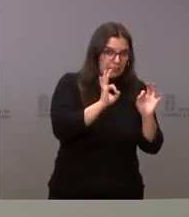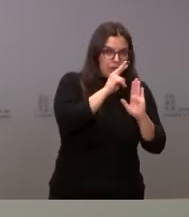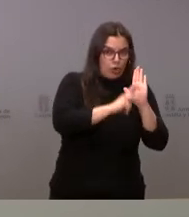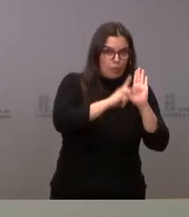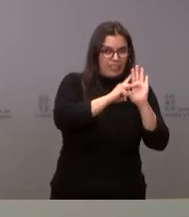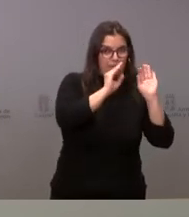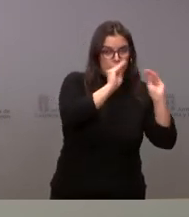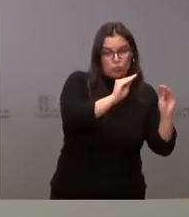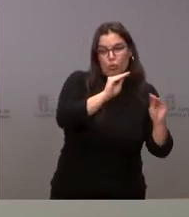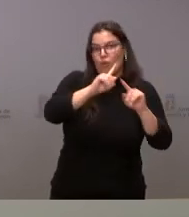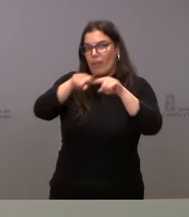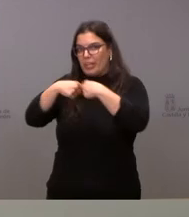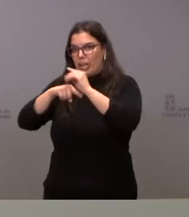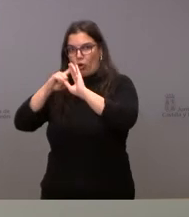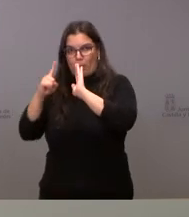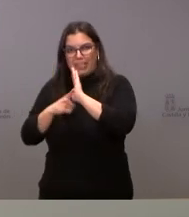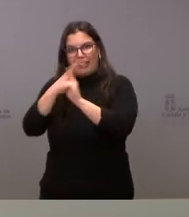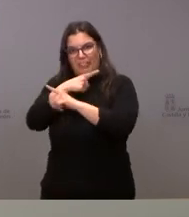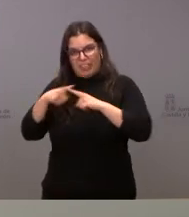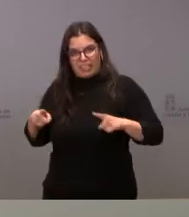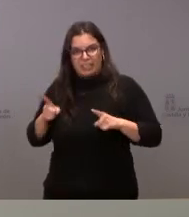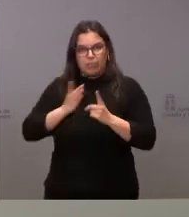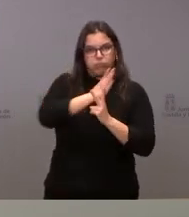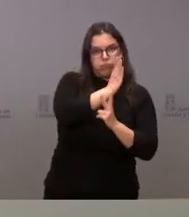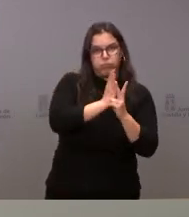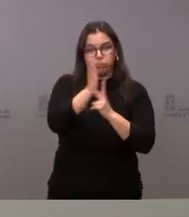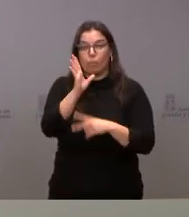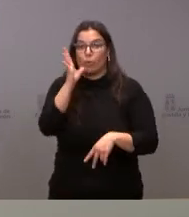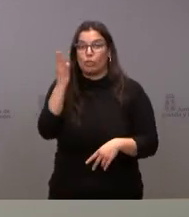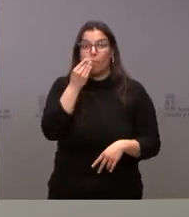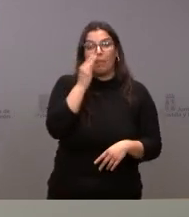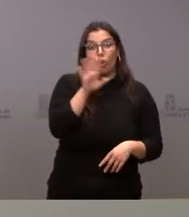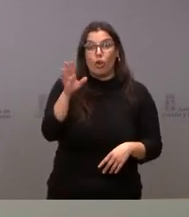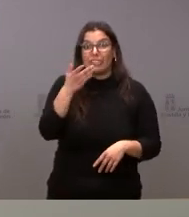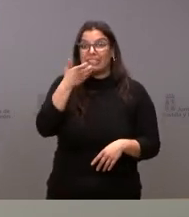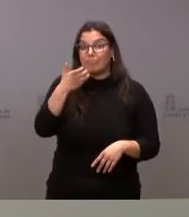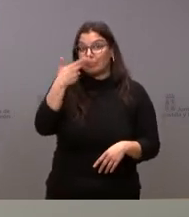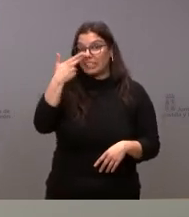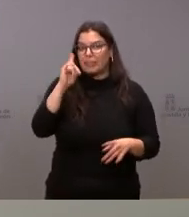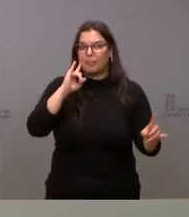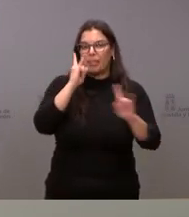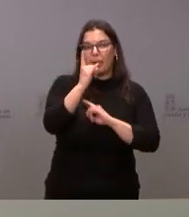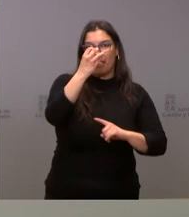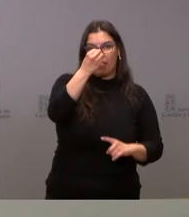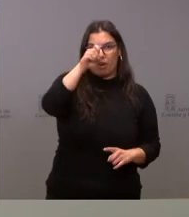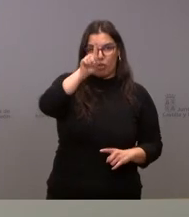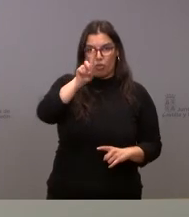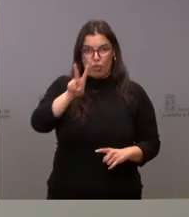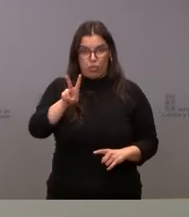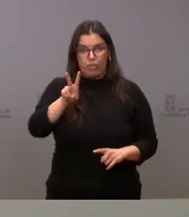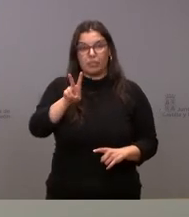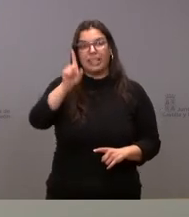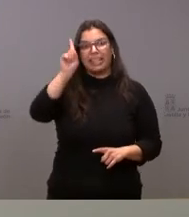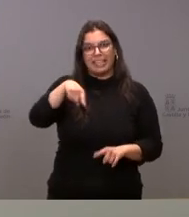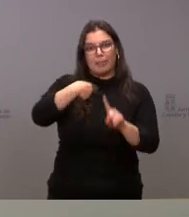bien sea de familias completas y por eso el cauce es este teléfono 012 y es a través también de Cruz Roja con el cual la Junta de Castile y León